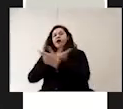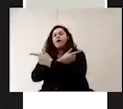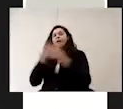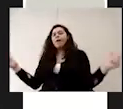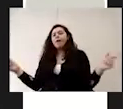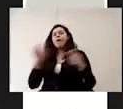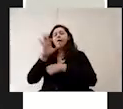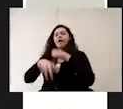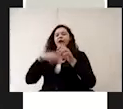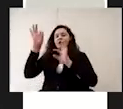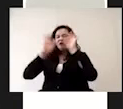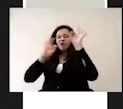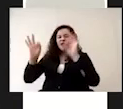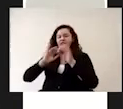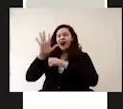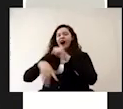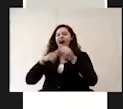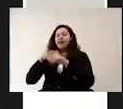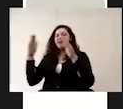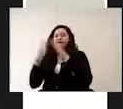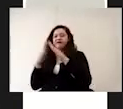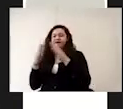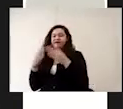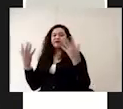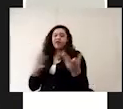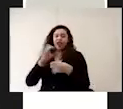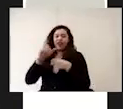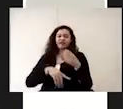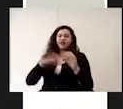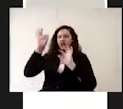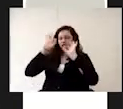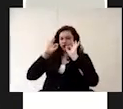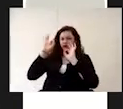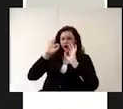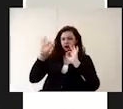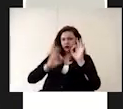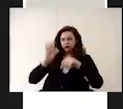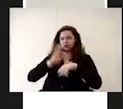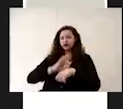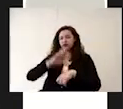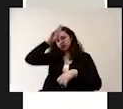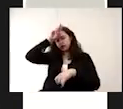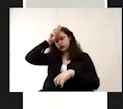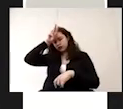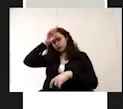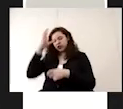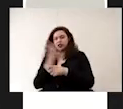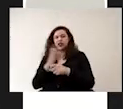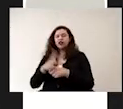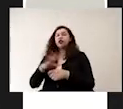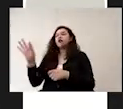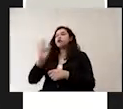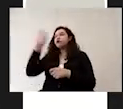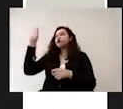insectos de mascotas de fauna nociva como moscas cucarachas mosquitos algún otro insecto